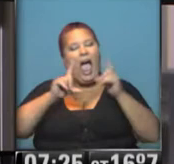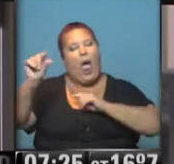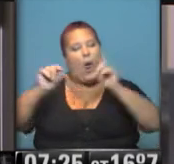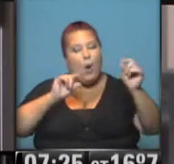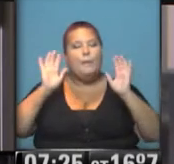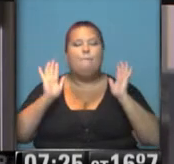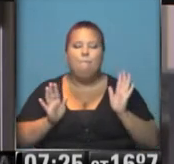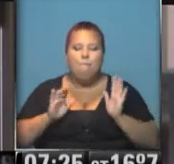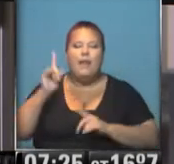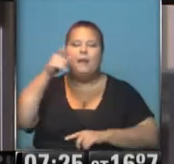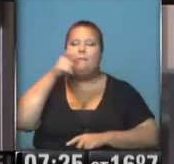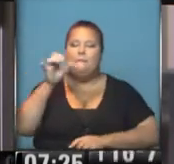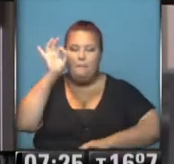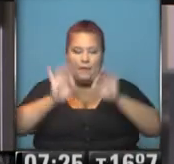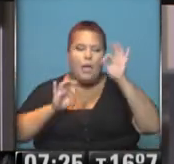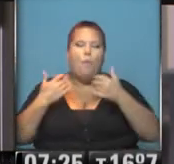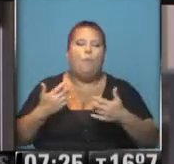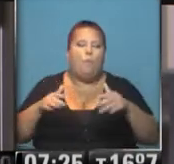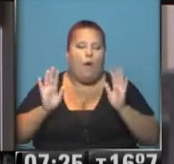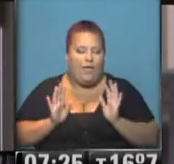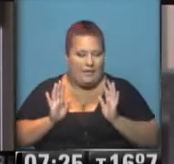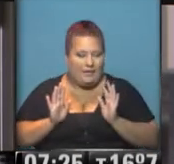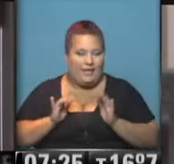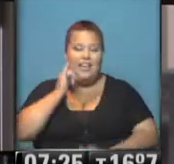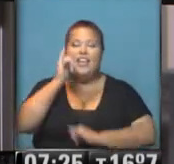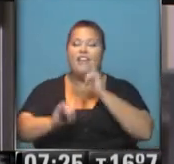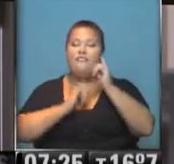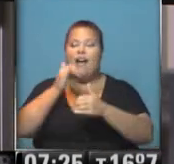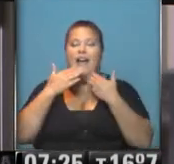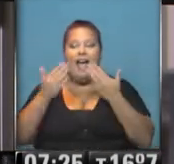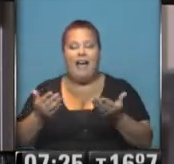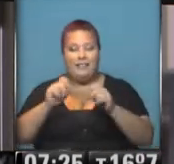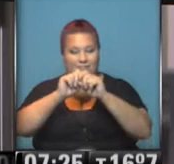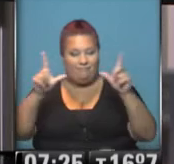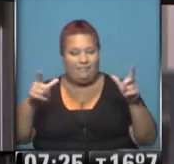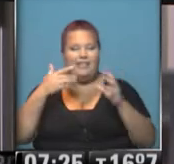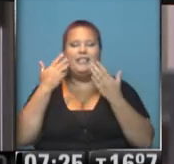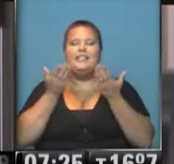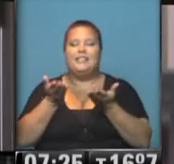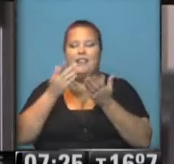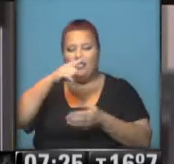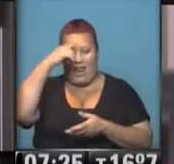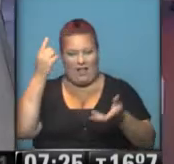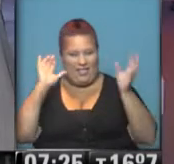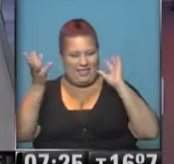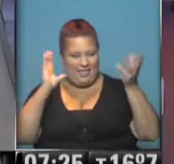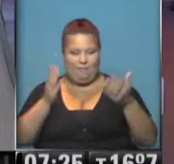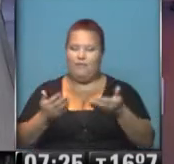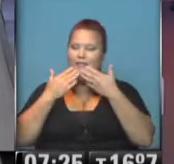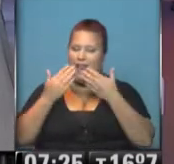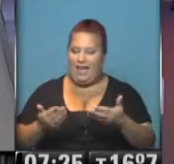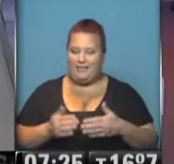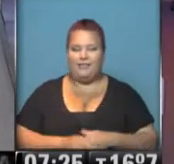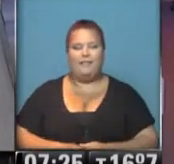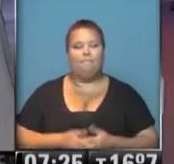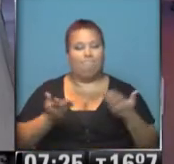algún granizo es probable, es información, la imagen la manda el Servicio Meteorológico Nacional. Gracias Nadia.